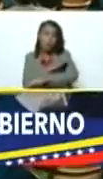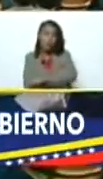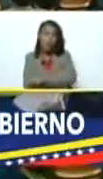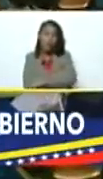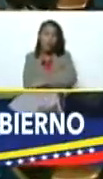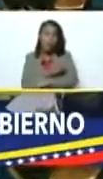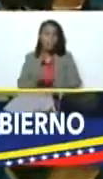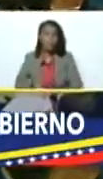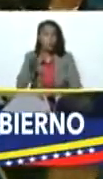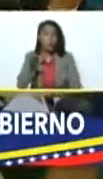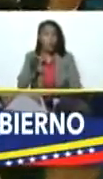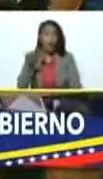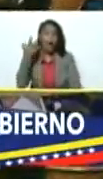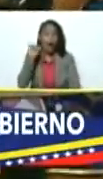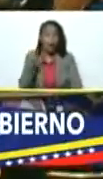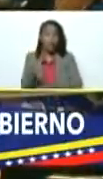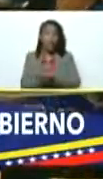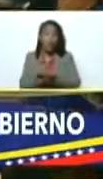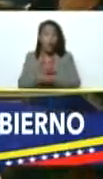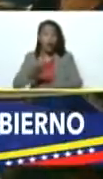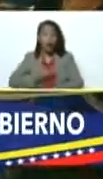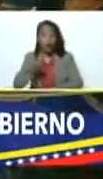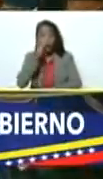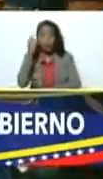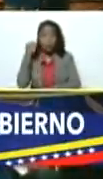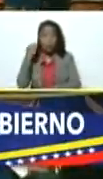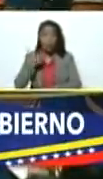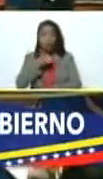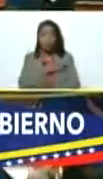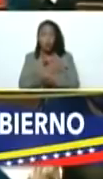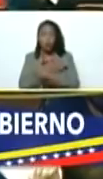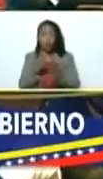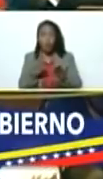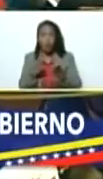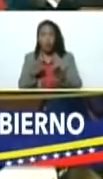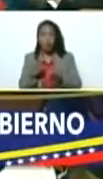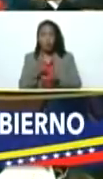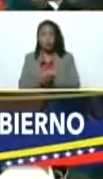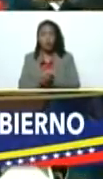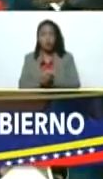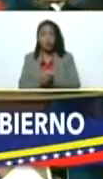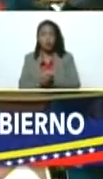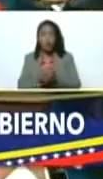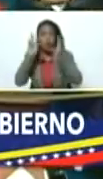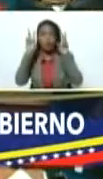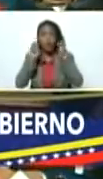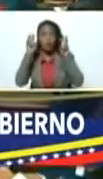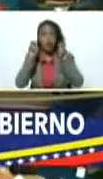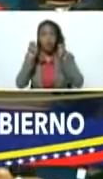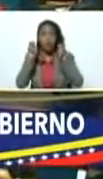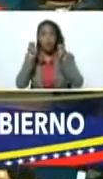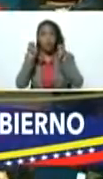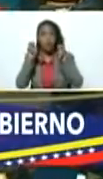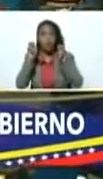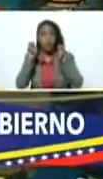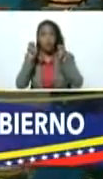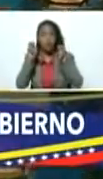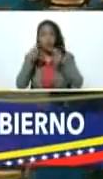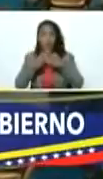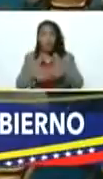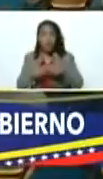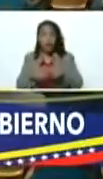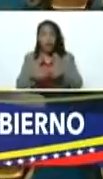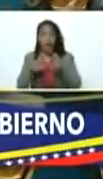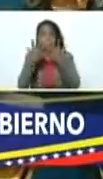veteranos, tenemos gobernadores o alcaldes. Estamos ofreciendo, son novatos, estamos ofreciendo talleres en